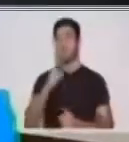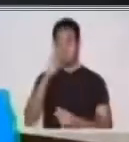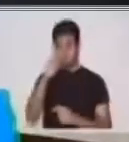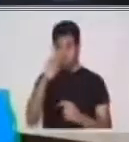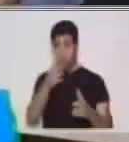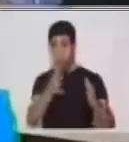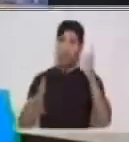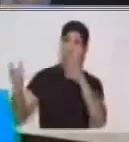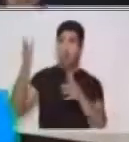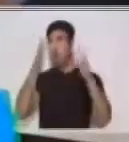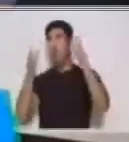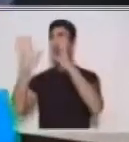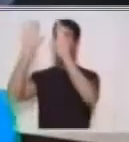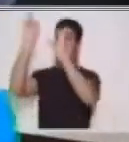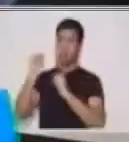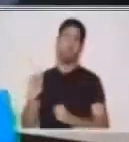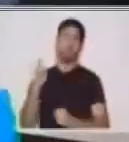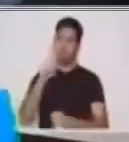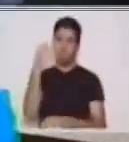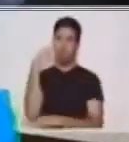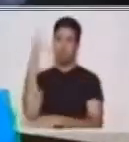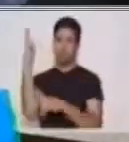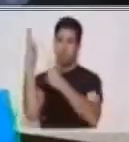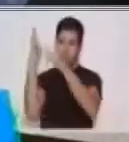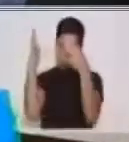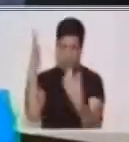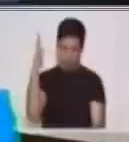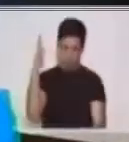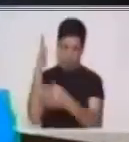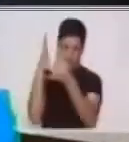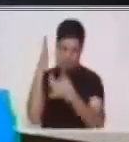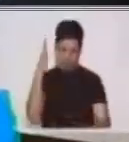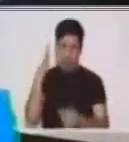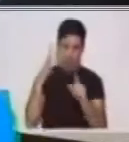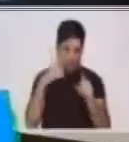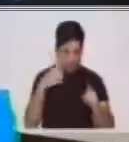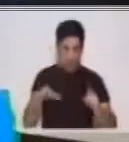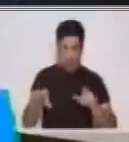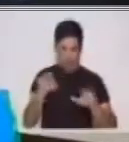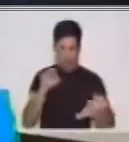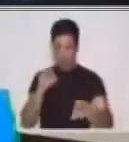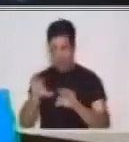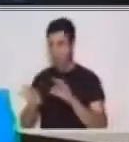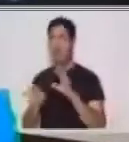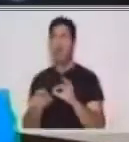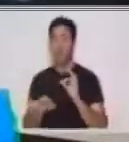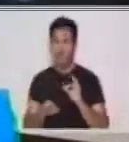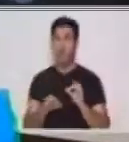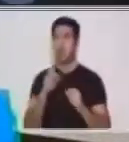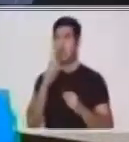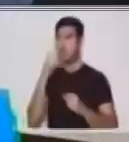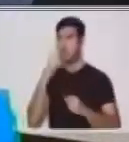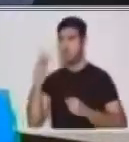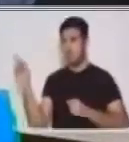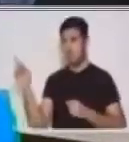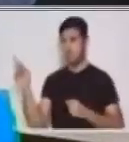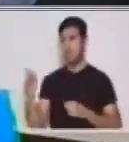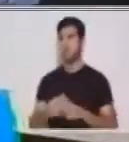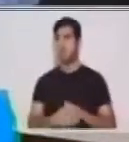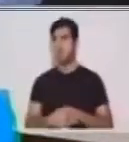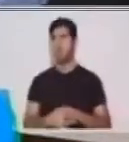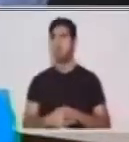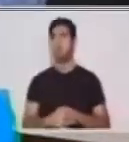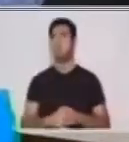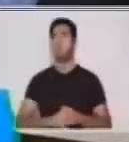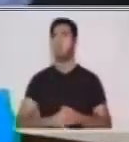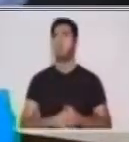tenemos que subir a la palmera a traer una ramita. Entonces, sabemos de que la rama tiene una hojita y entonces hay que esperar a que se seque para